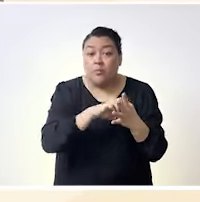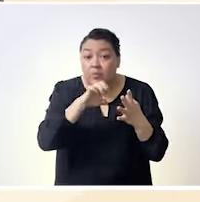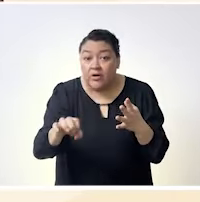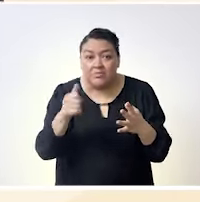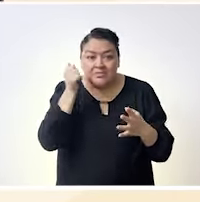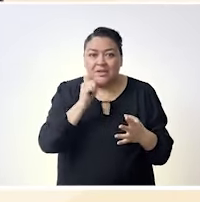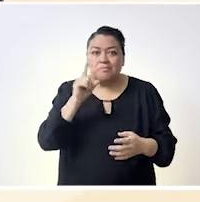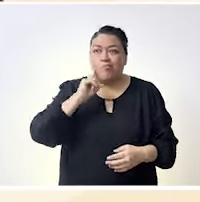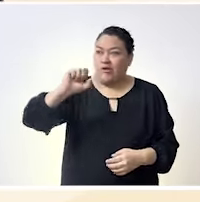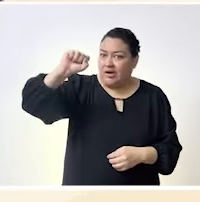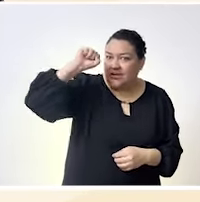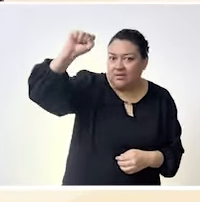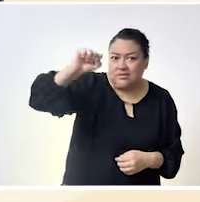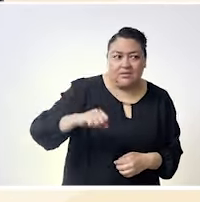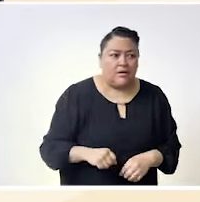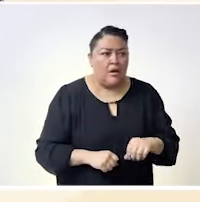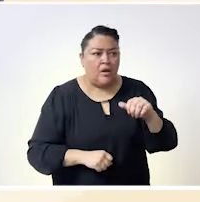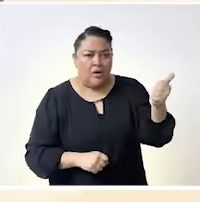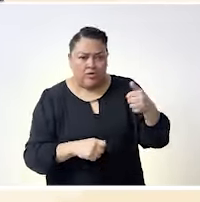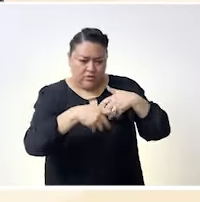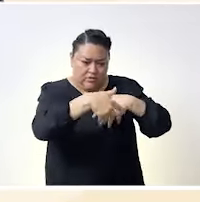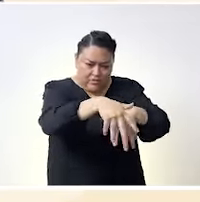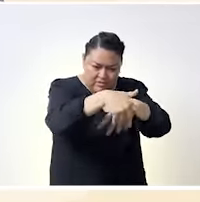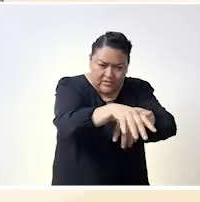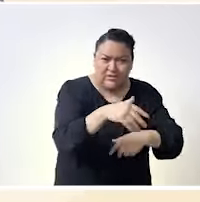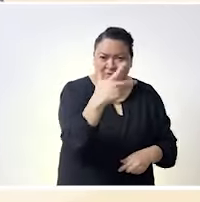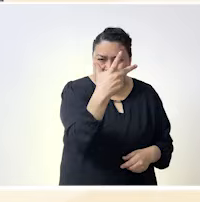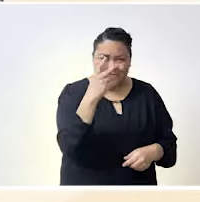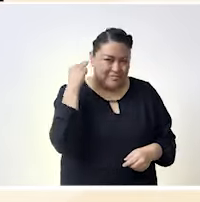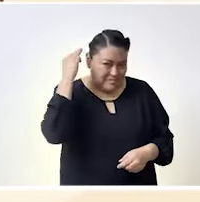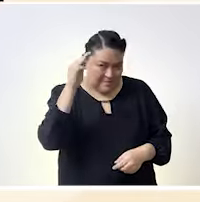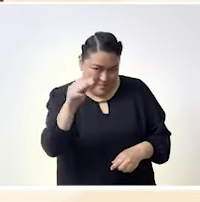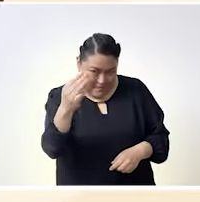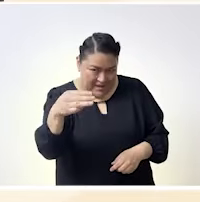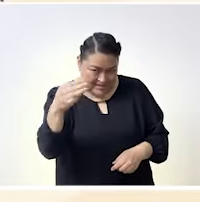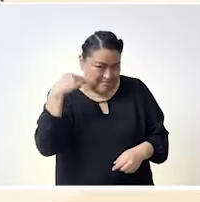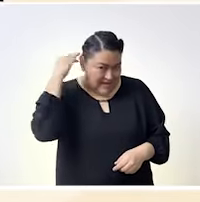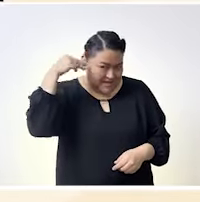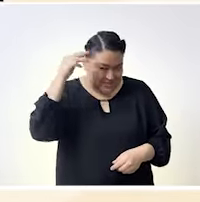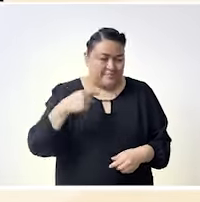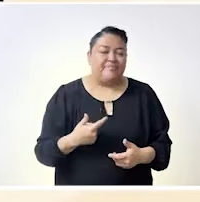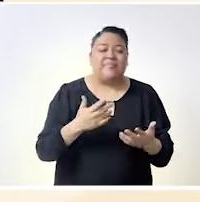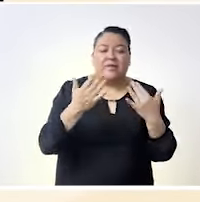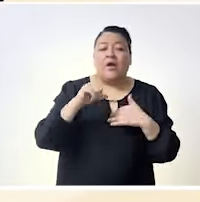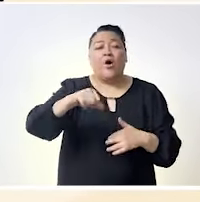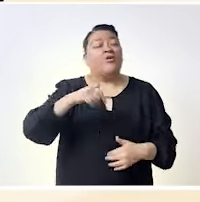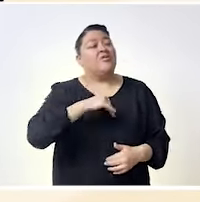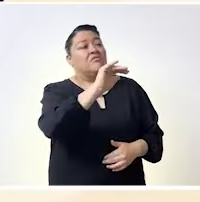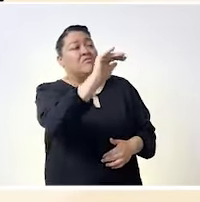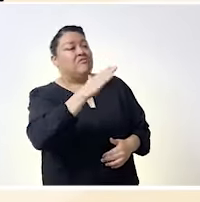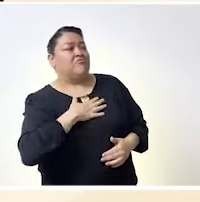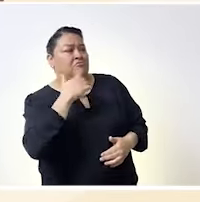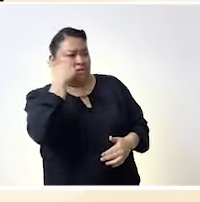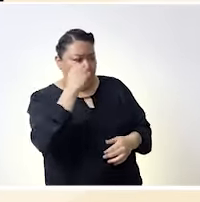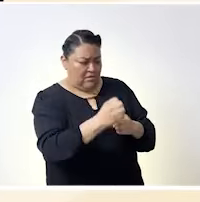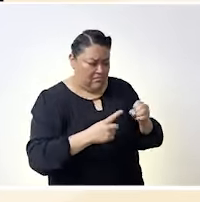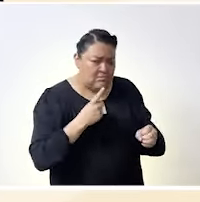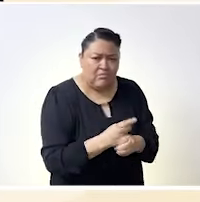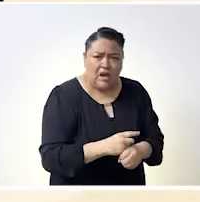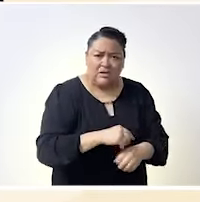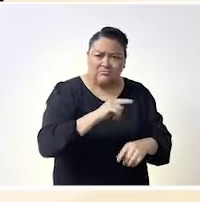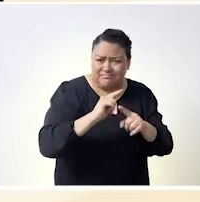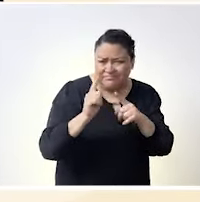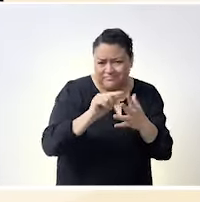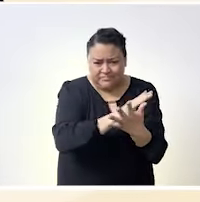hablamos de estos movimientos o feministas o que si las marchas 8M o que si ya estás exigiendo derechos porque más privilegio o menos